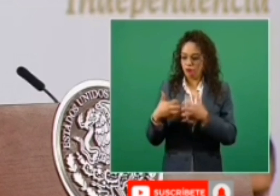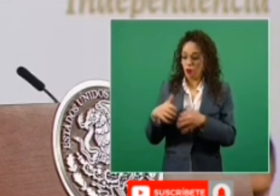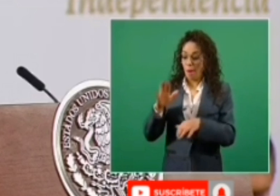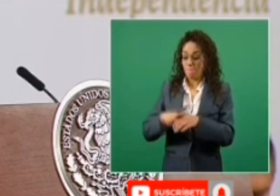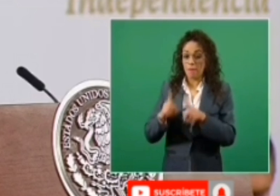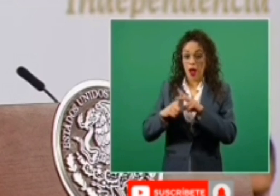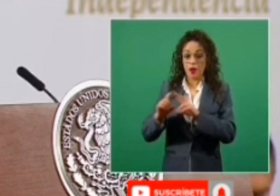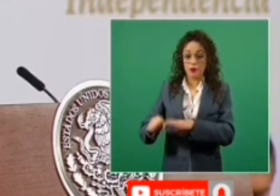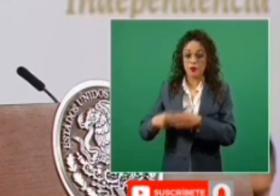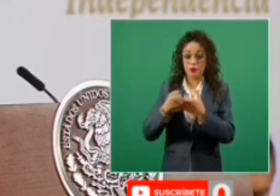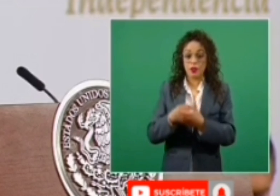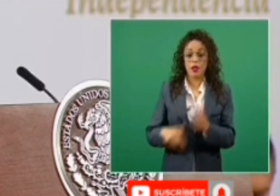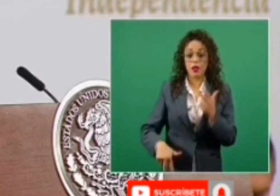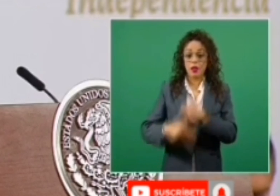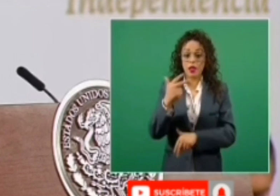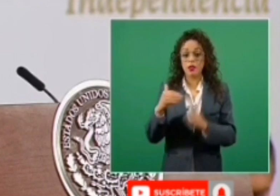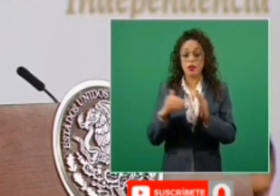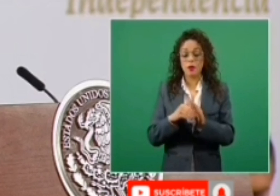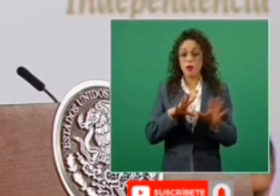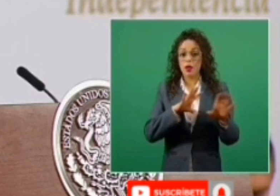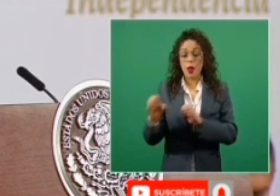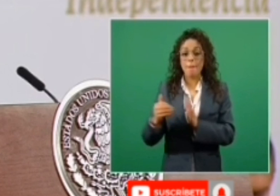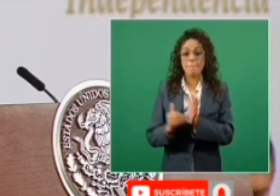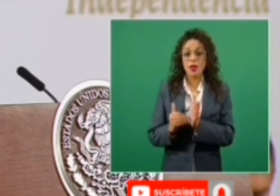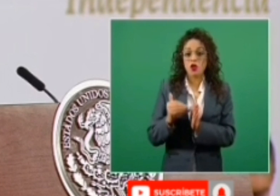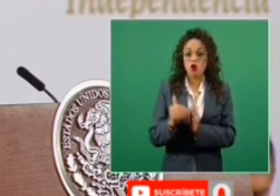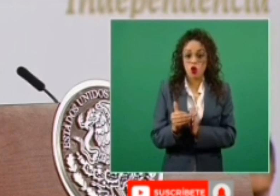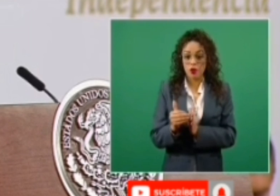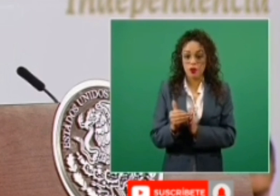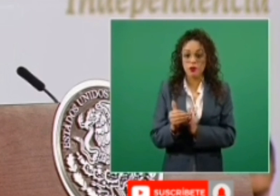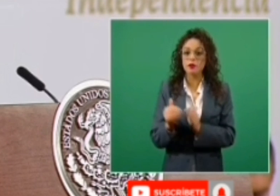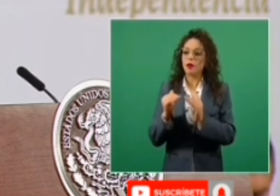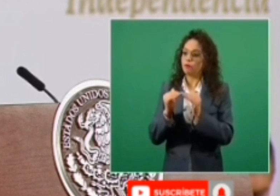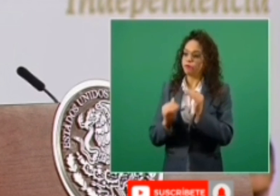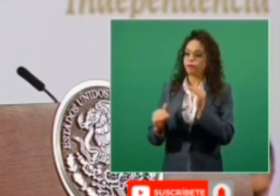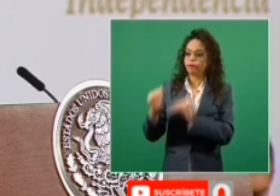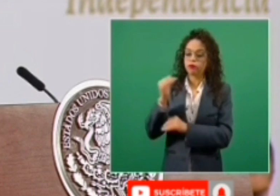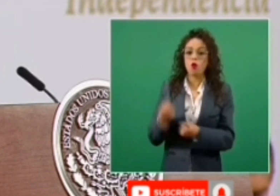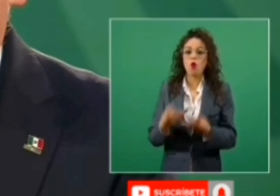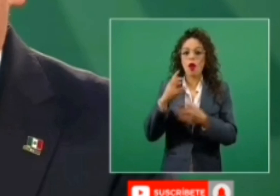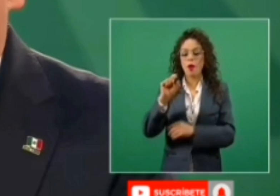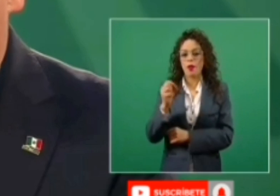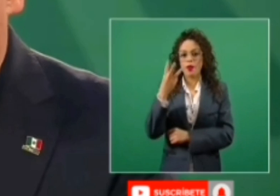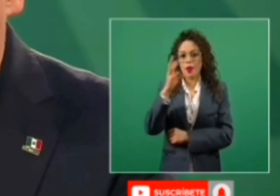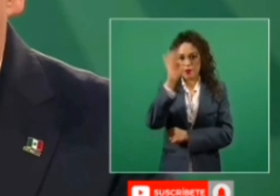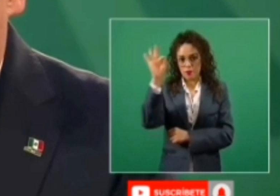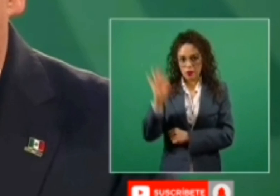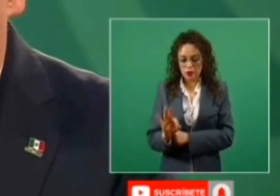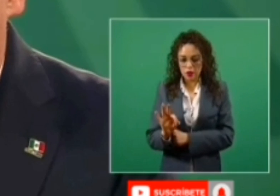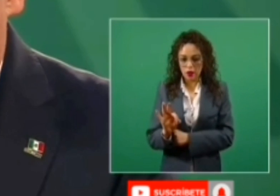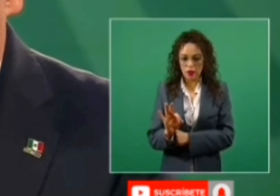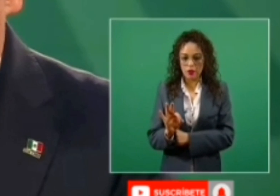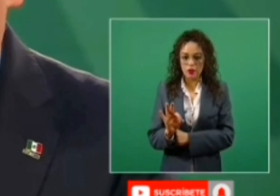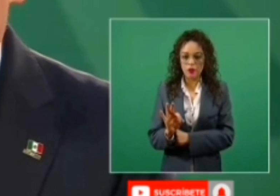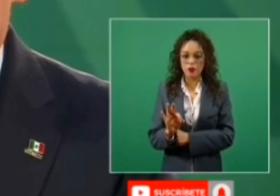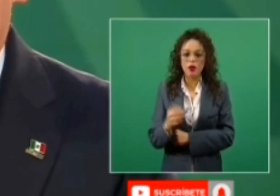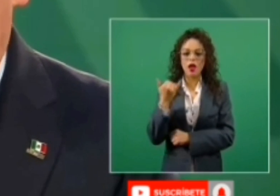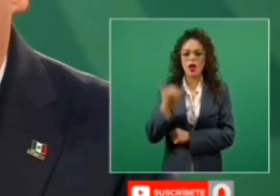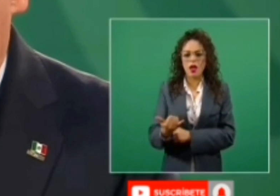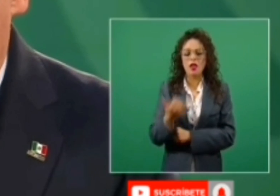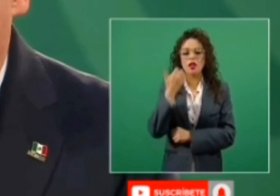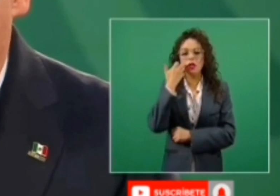13 mil 500 millones, recibirá un incremento al 23 por ciento y tenemos como meta